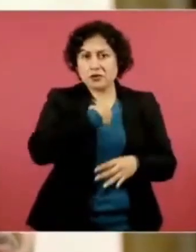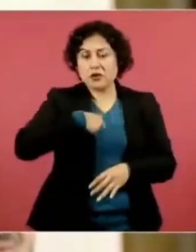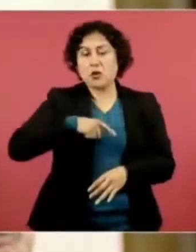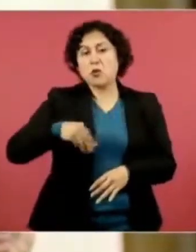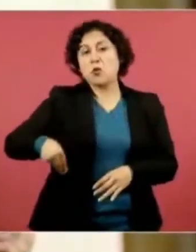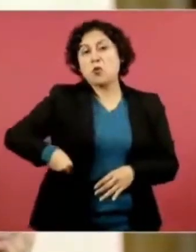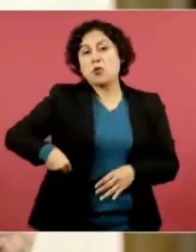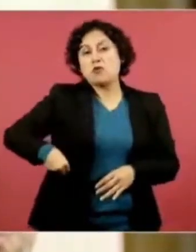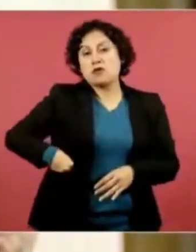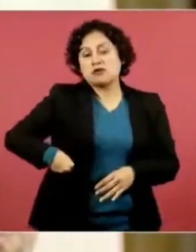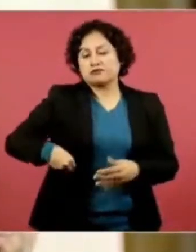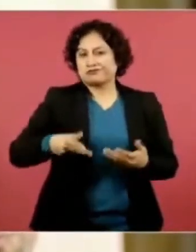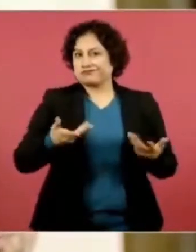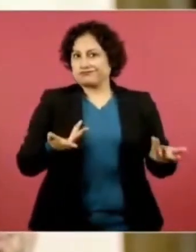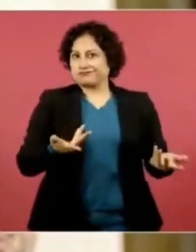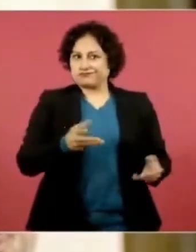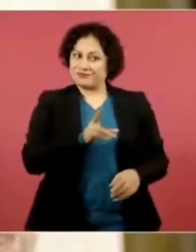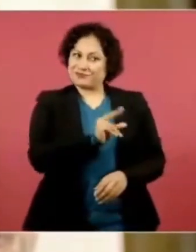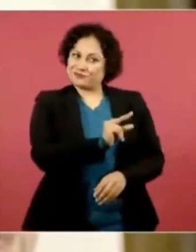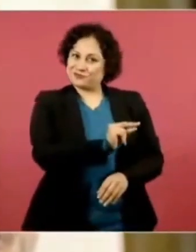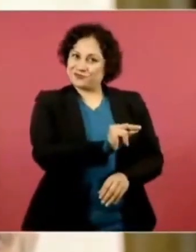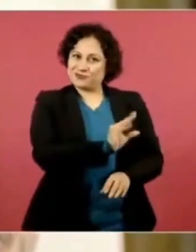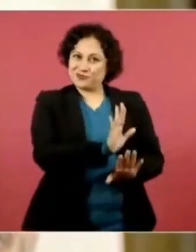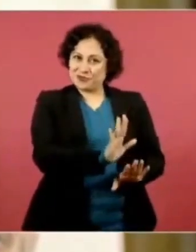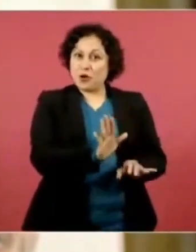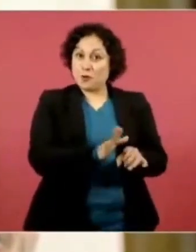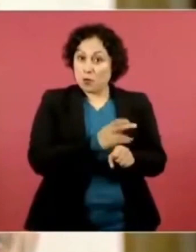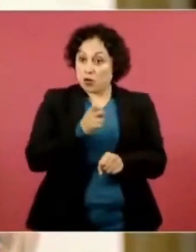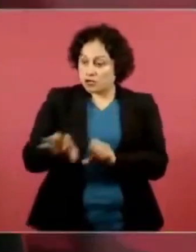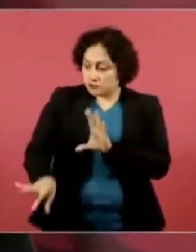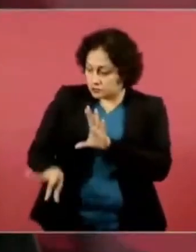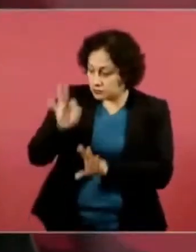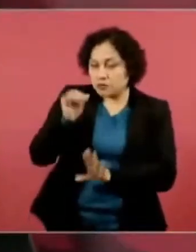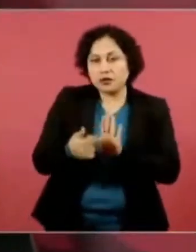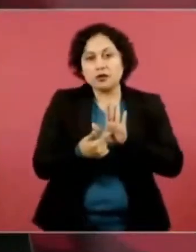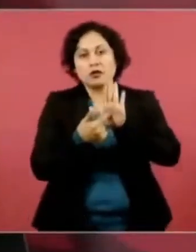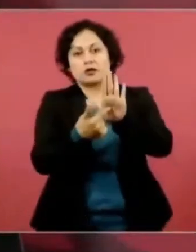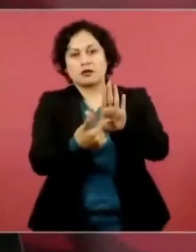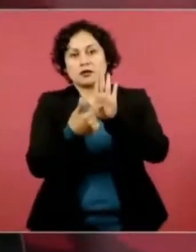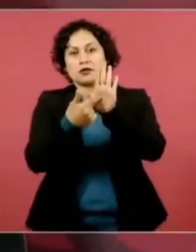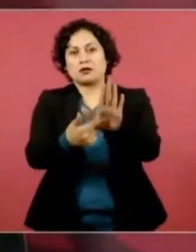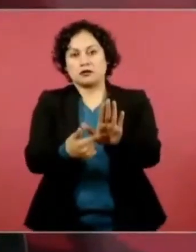Entonces, por eso esto, entre otras cosas, vamos todos al gobierno.